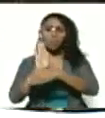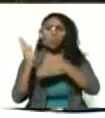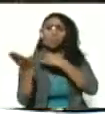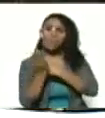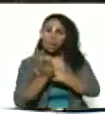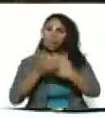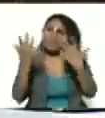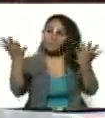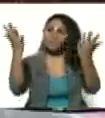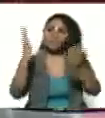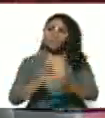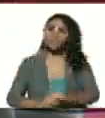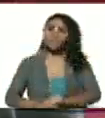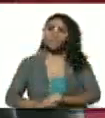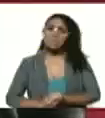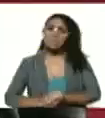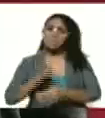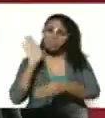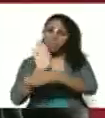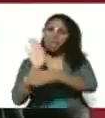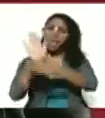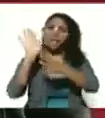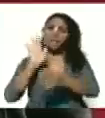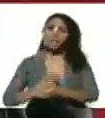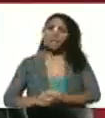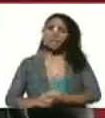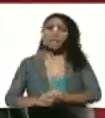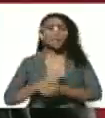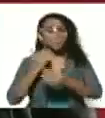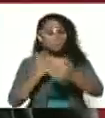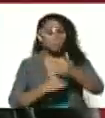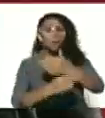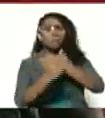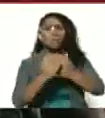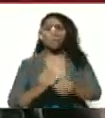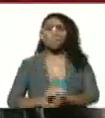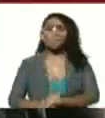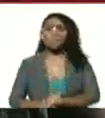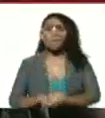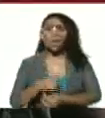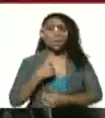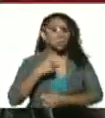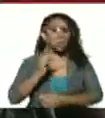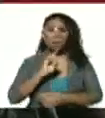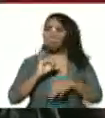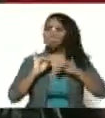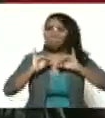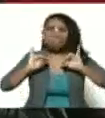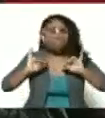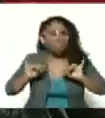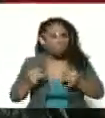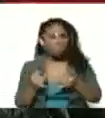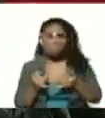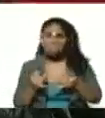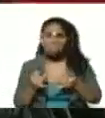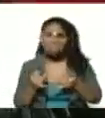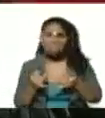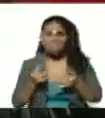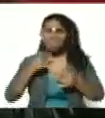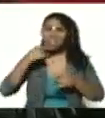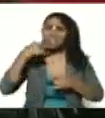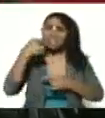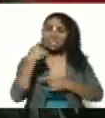cuidarse vamos yo no me canso ni me cansaré del